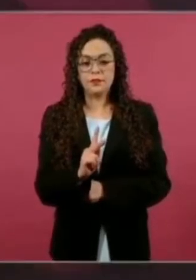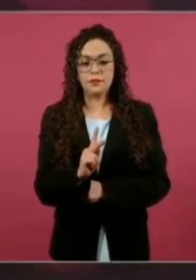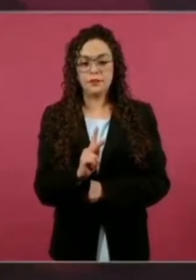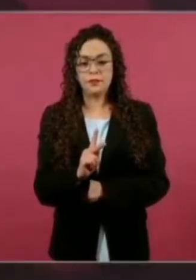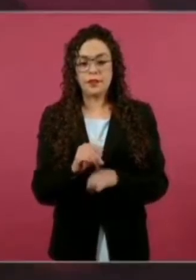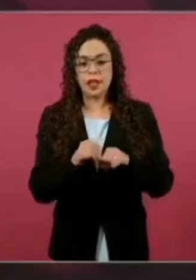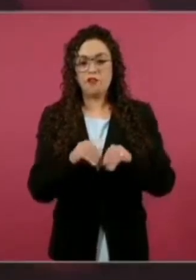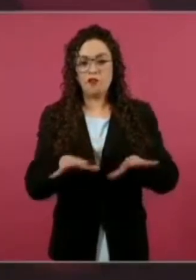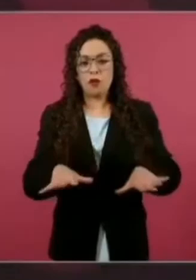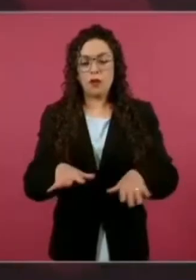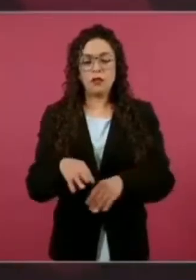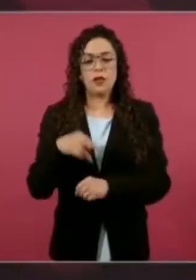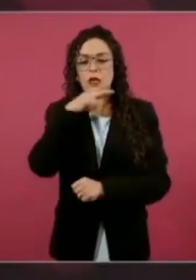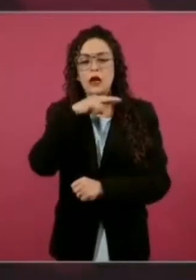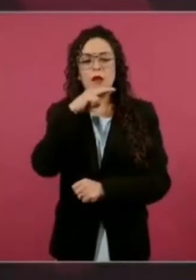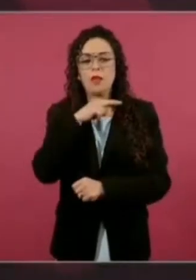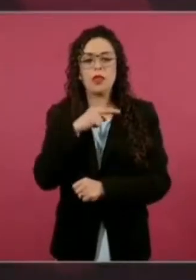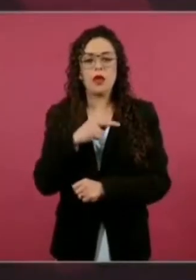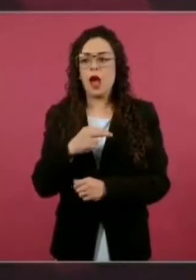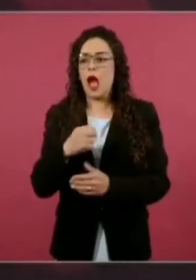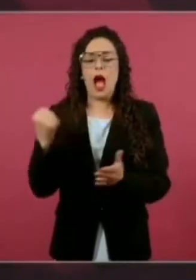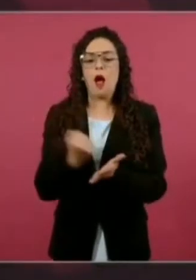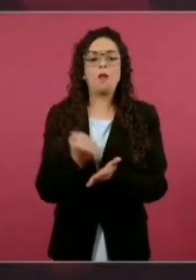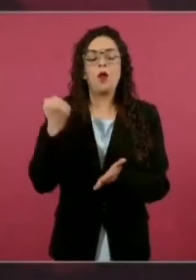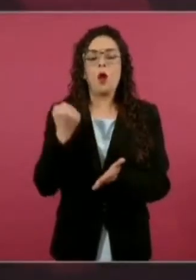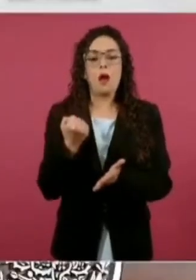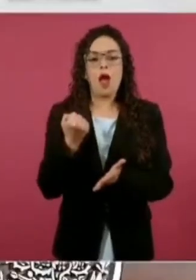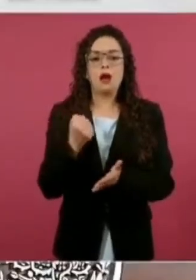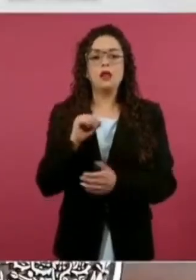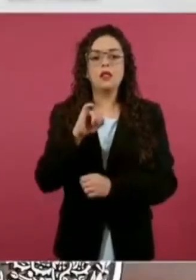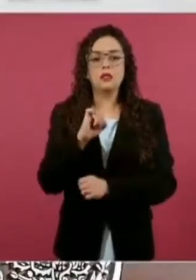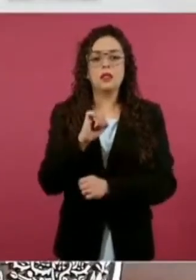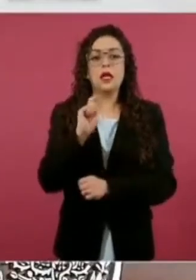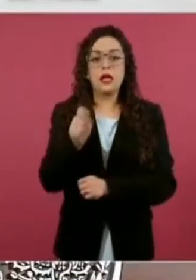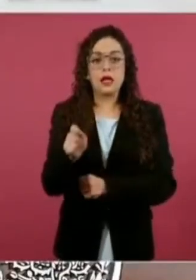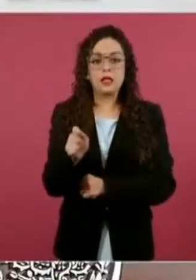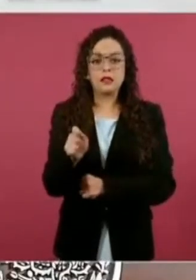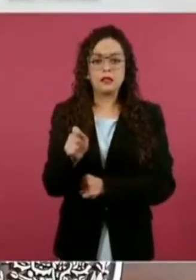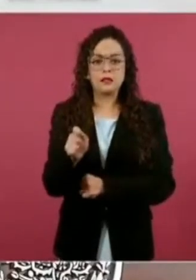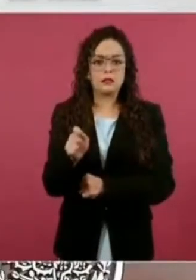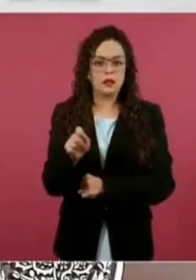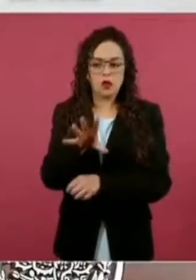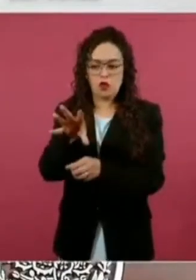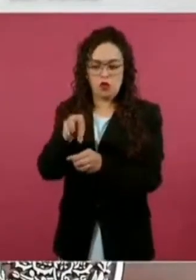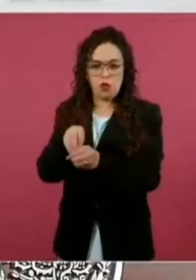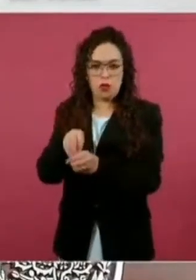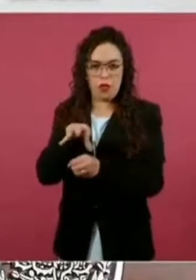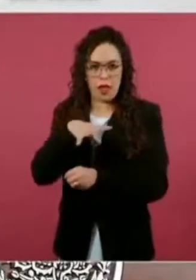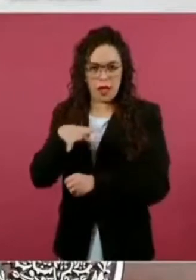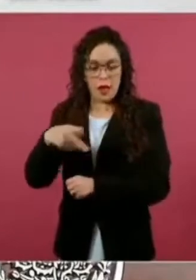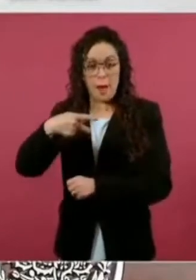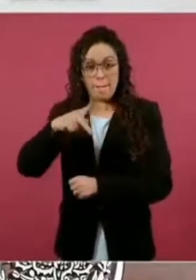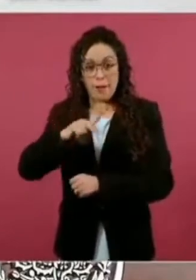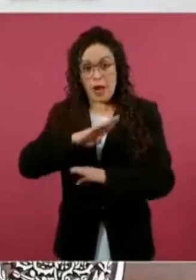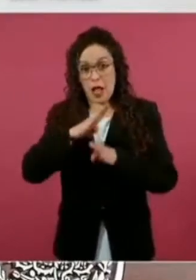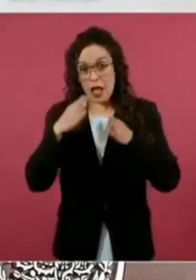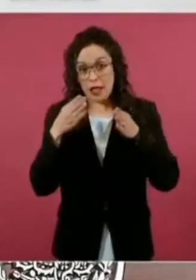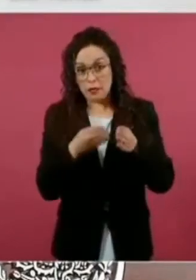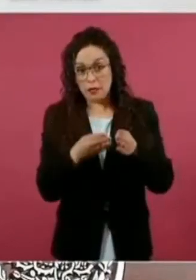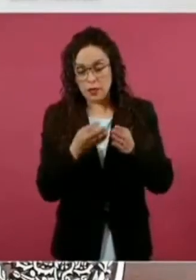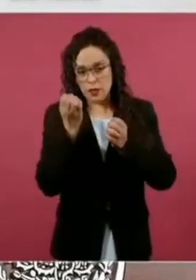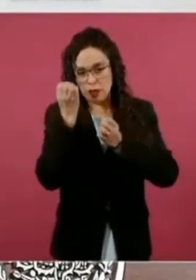aprobarse en lo general, pero luego, en lo particular